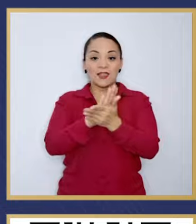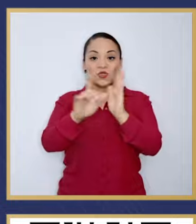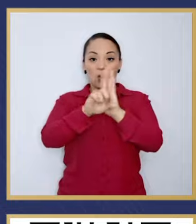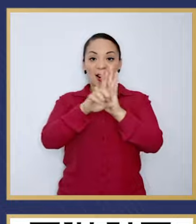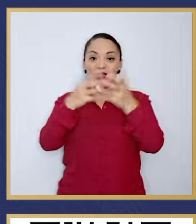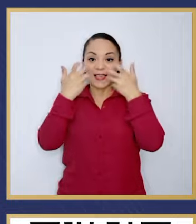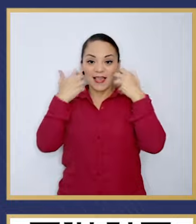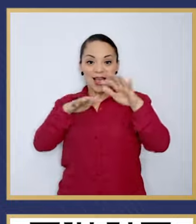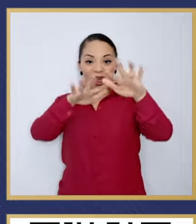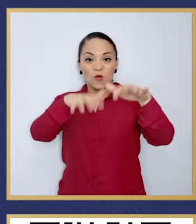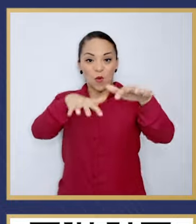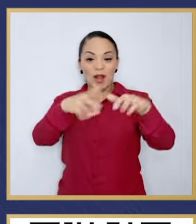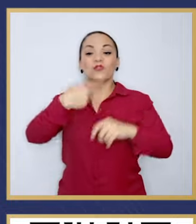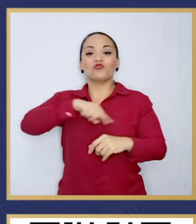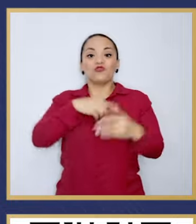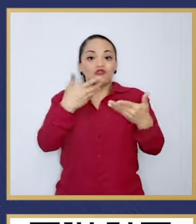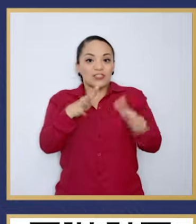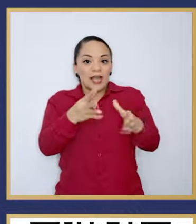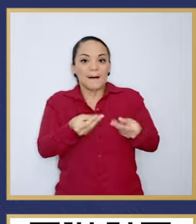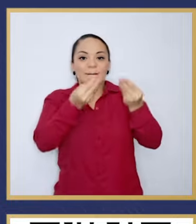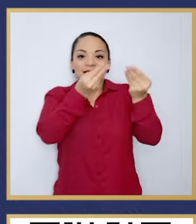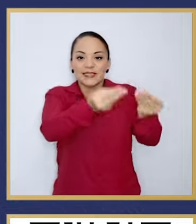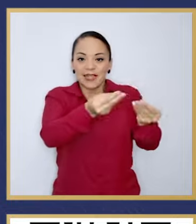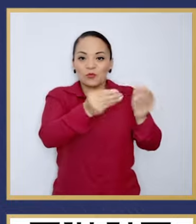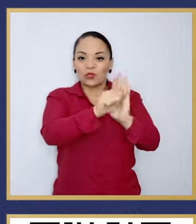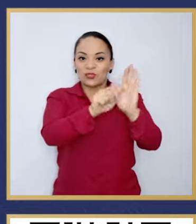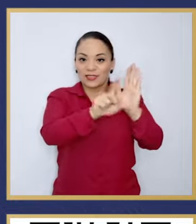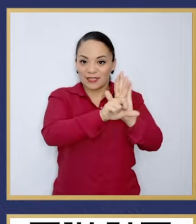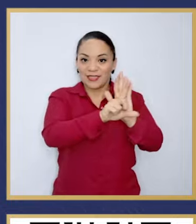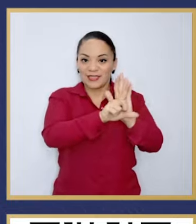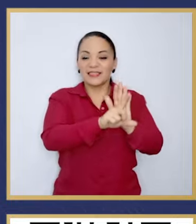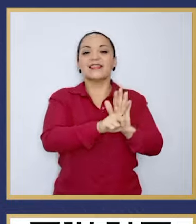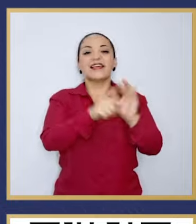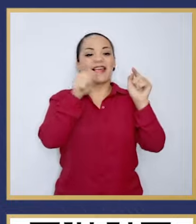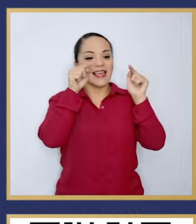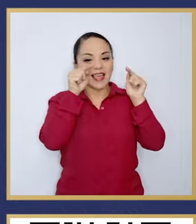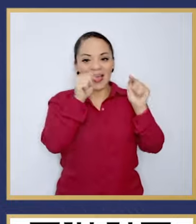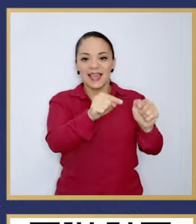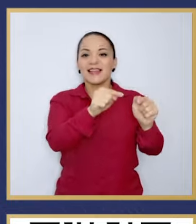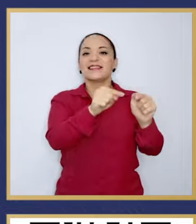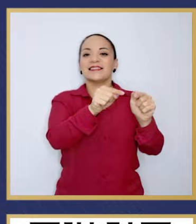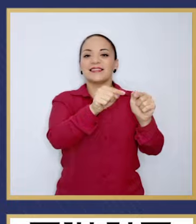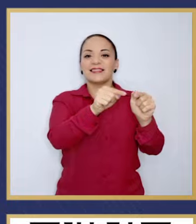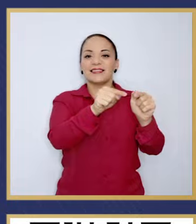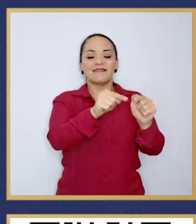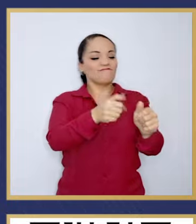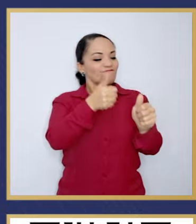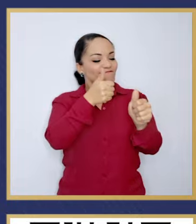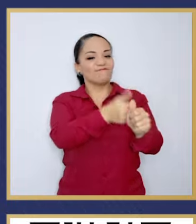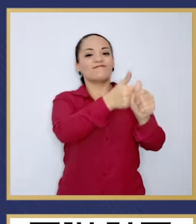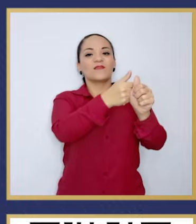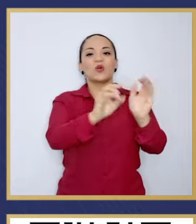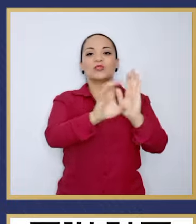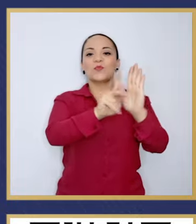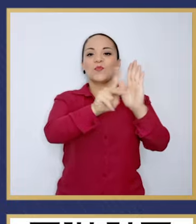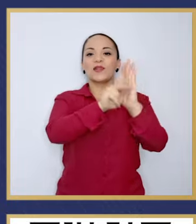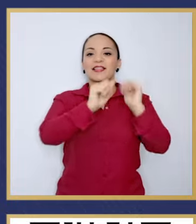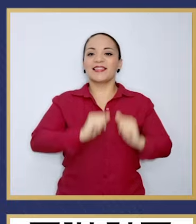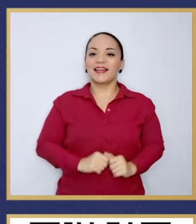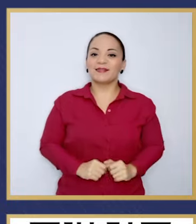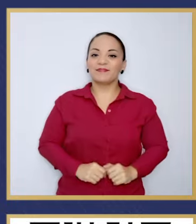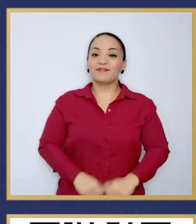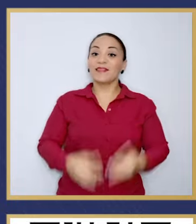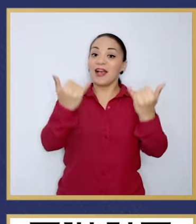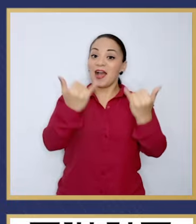jaguar que ya presentamos al Congreso es a todas luces constitucionales.